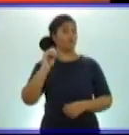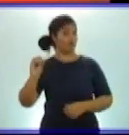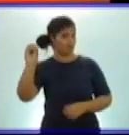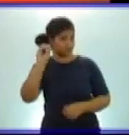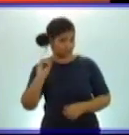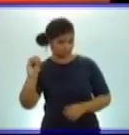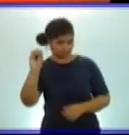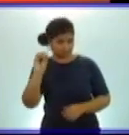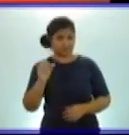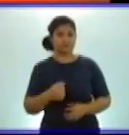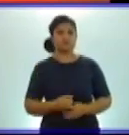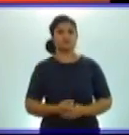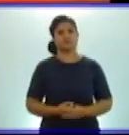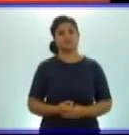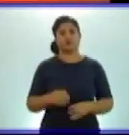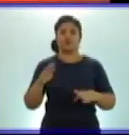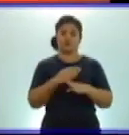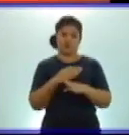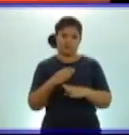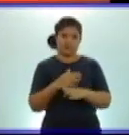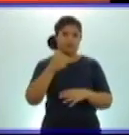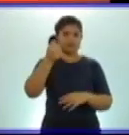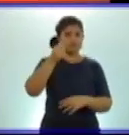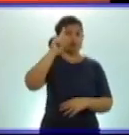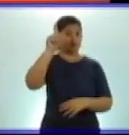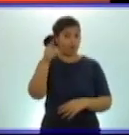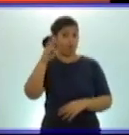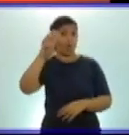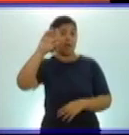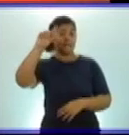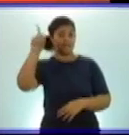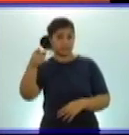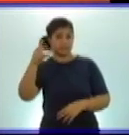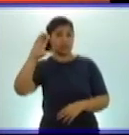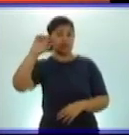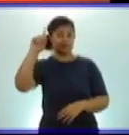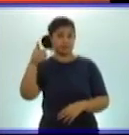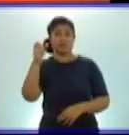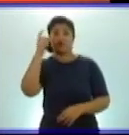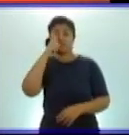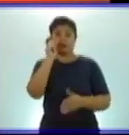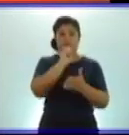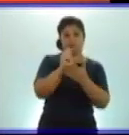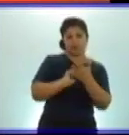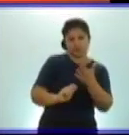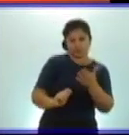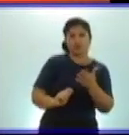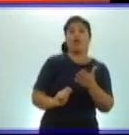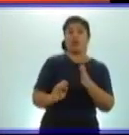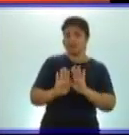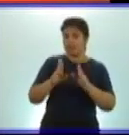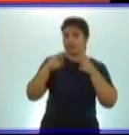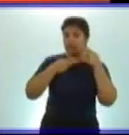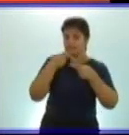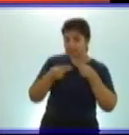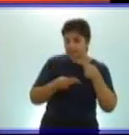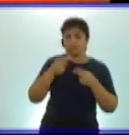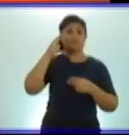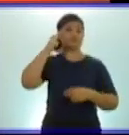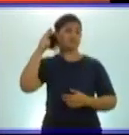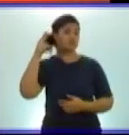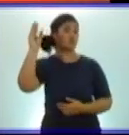menor número de tres lugares. Cuando los termines de escribir, ¿qué debes de hacer? Ordenar. Fíjense, ya aquí en este ejercicio